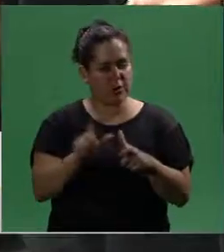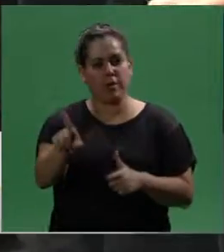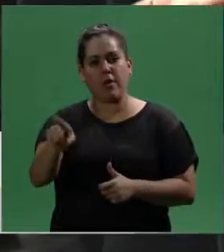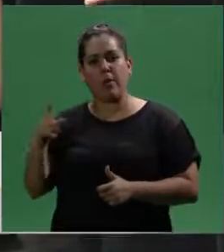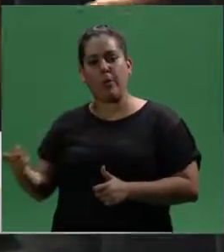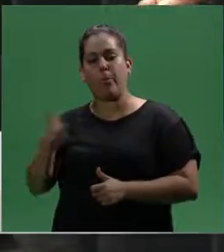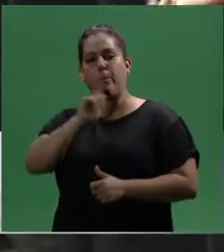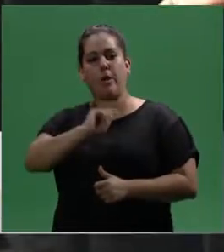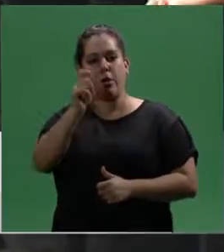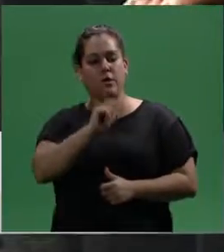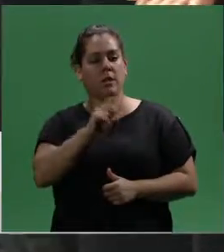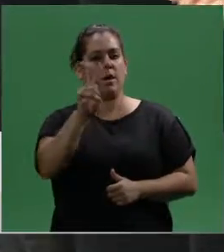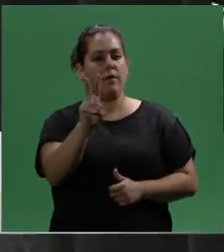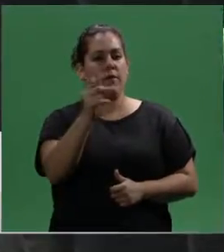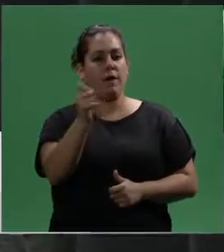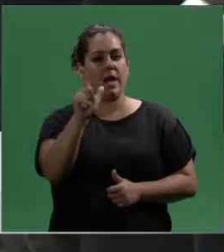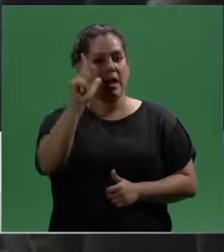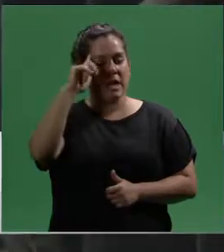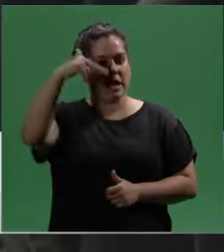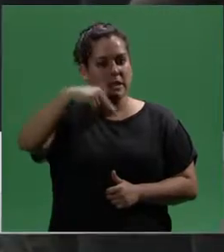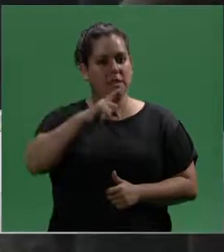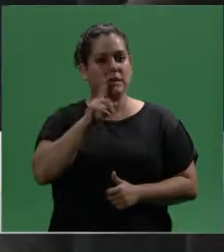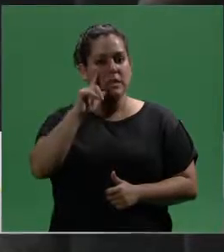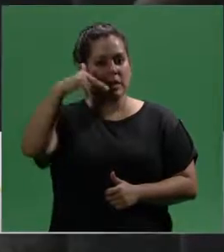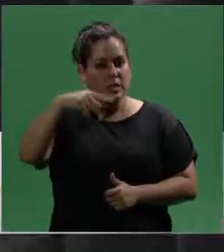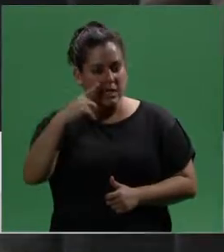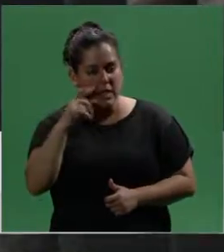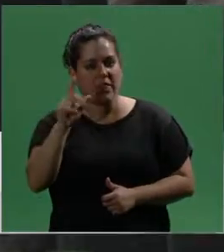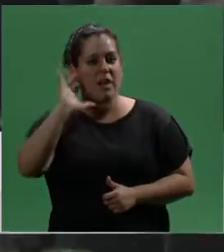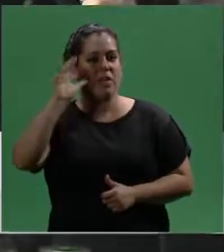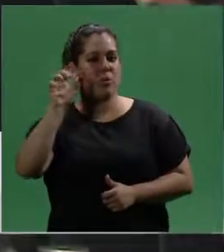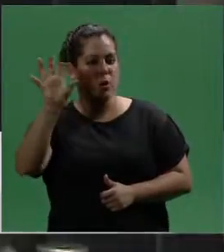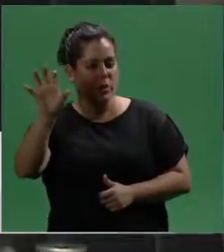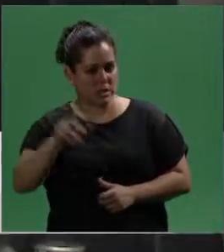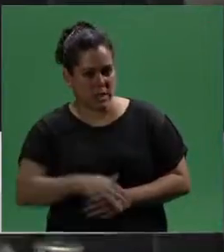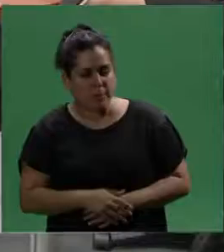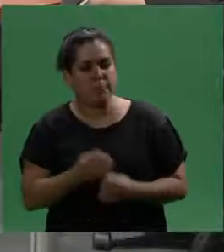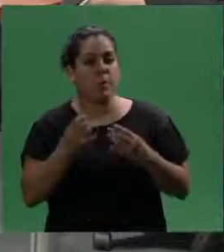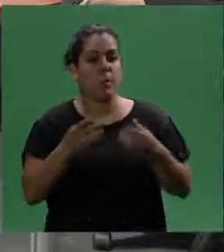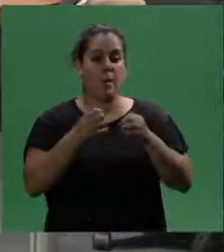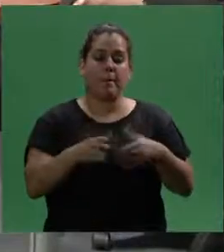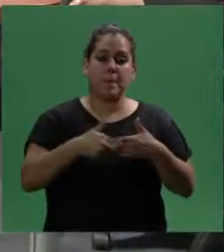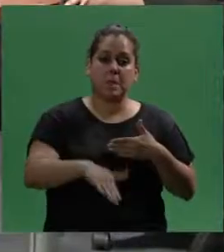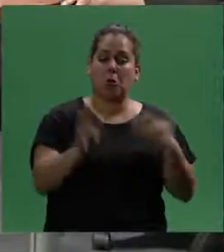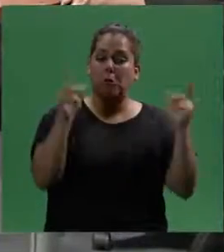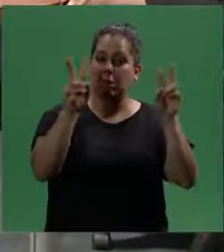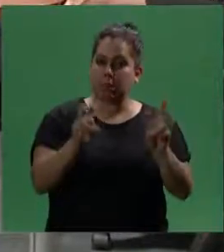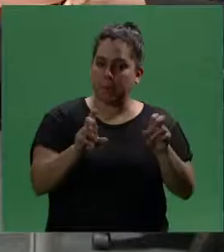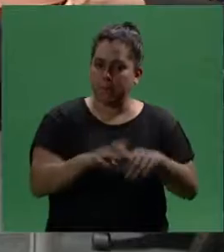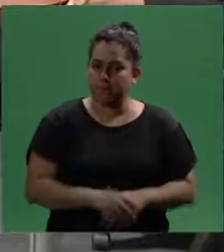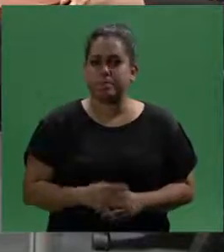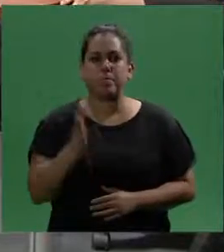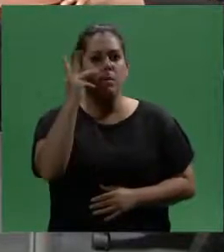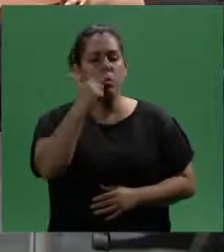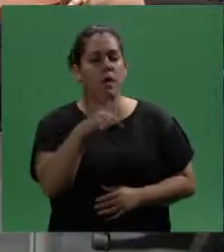bueno, la periodista, muy bienvenida, Alexandra Valentini, de Radio Provincia. Bueno, vamos a empezar con el tema. Puntualmente me gustaría,